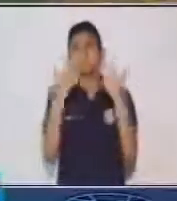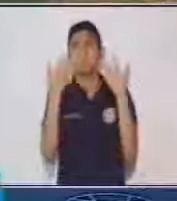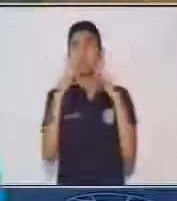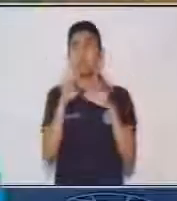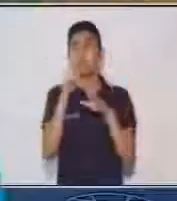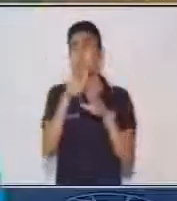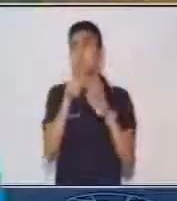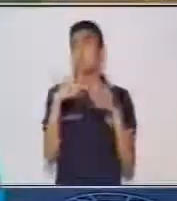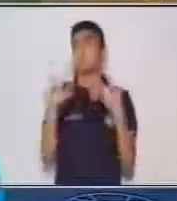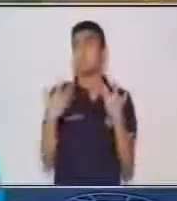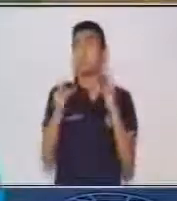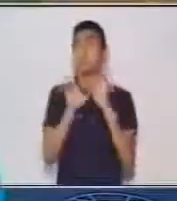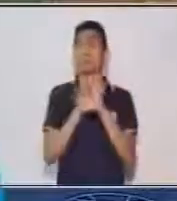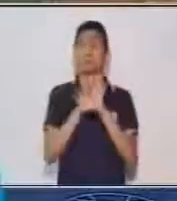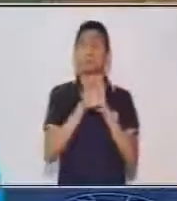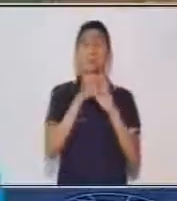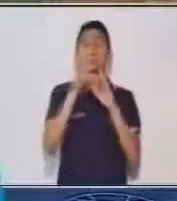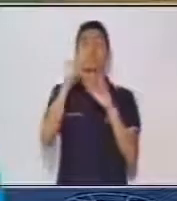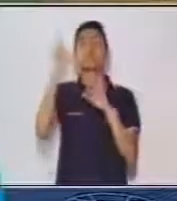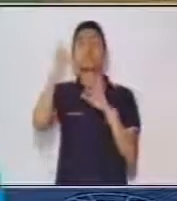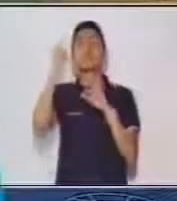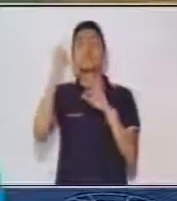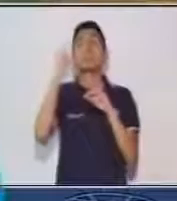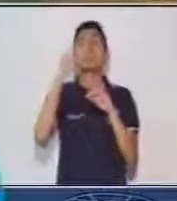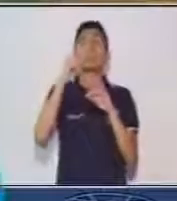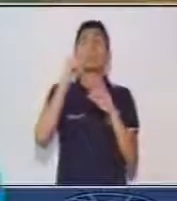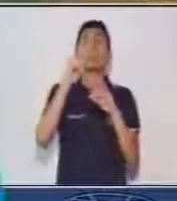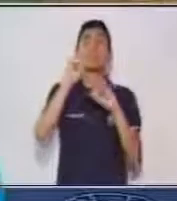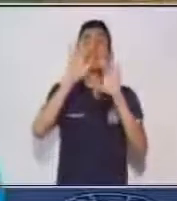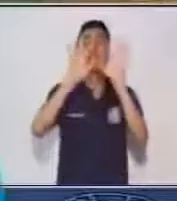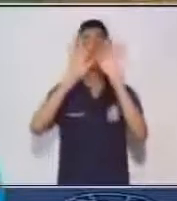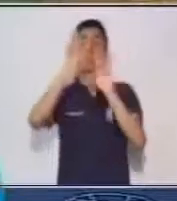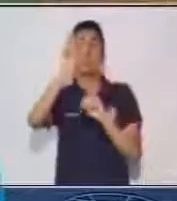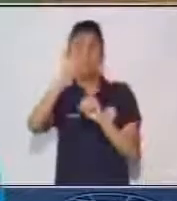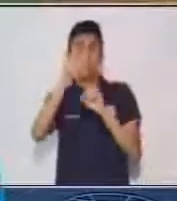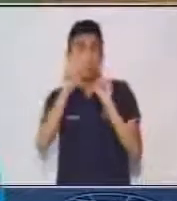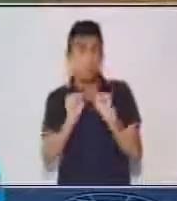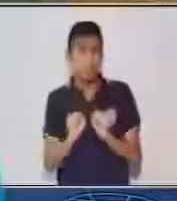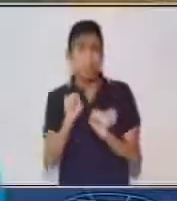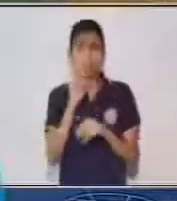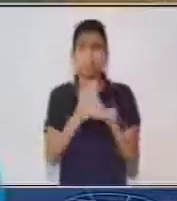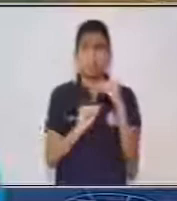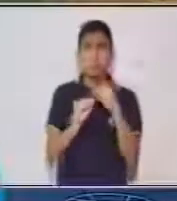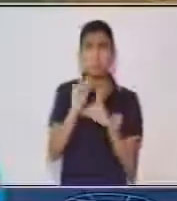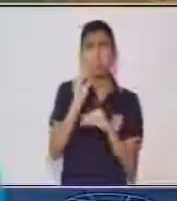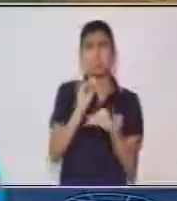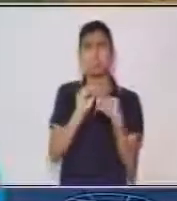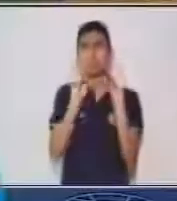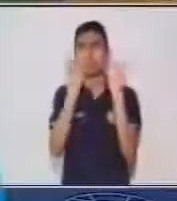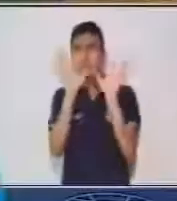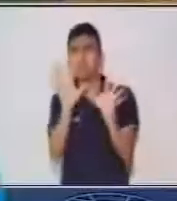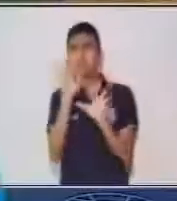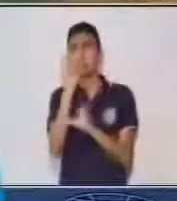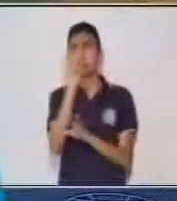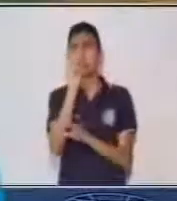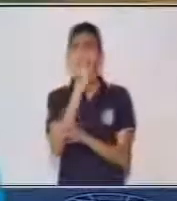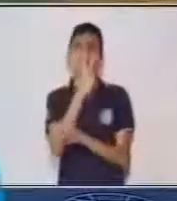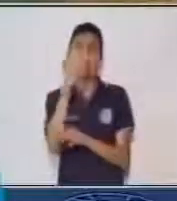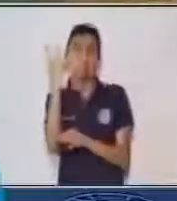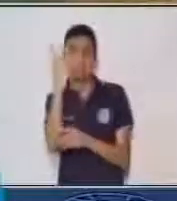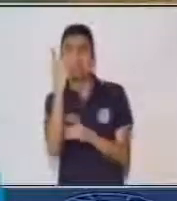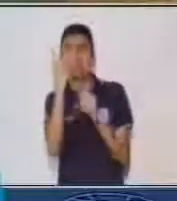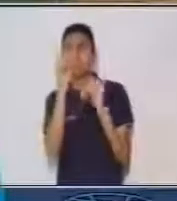de sustituir el 13, puedes sustituir el 10, puedes sustituir el 22,